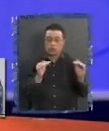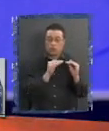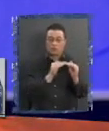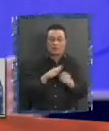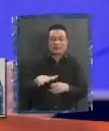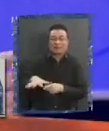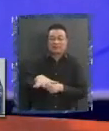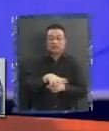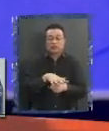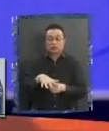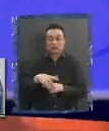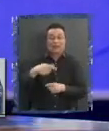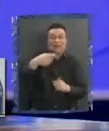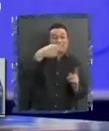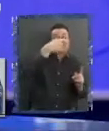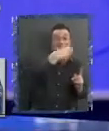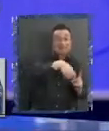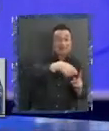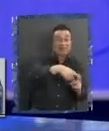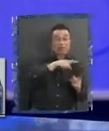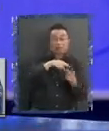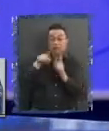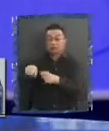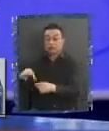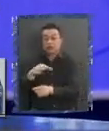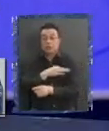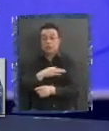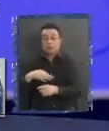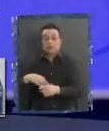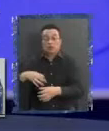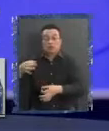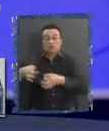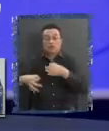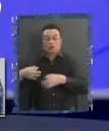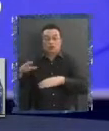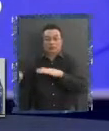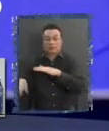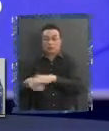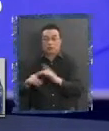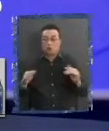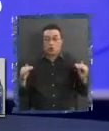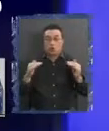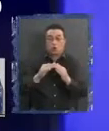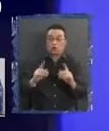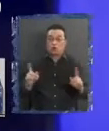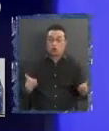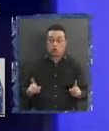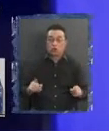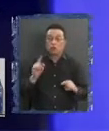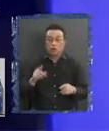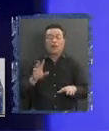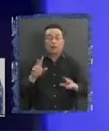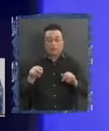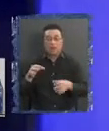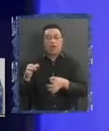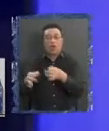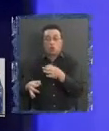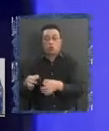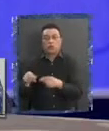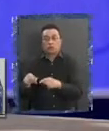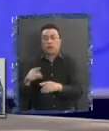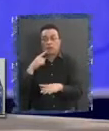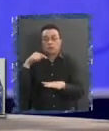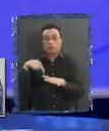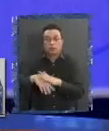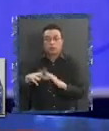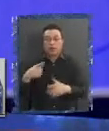relativas a senadores y ministros del tribunal superior de justicia no yo no estoy hablamos de lo de la justicia que es más interesante